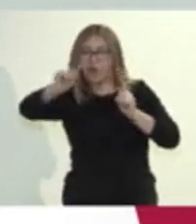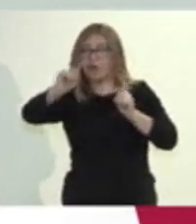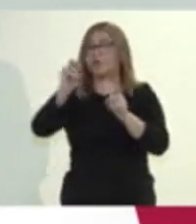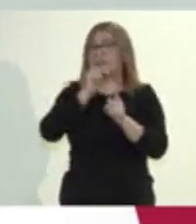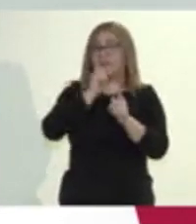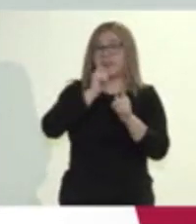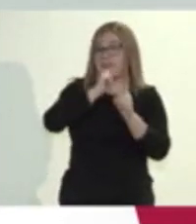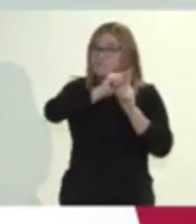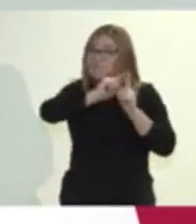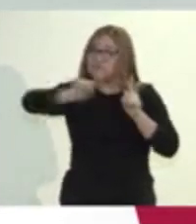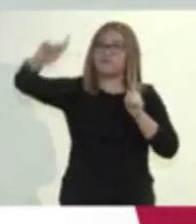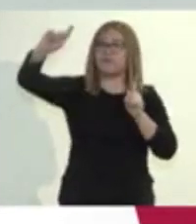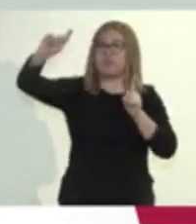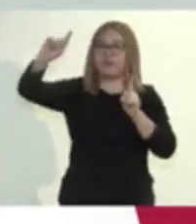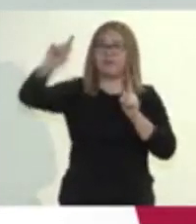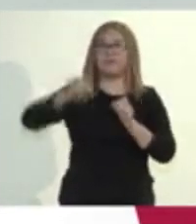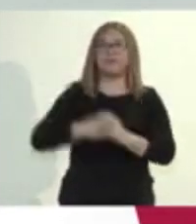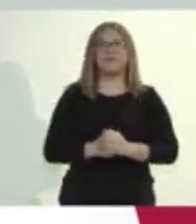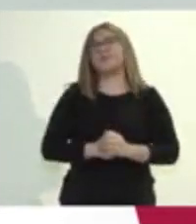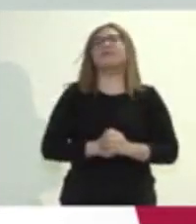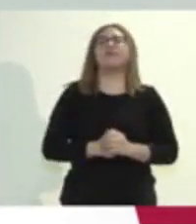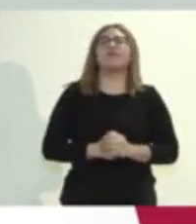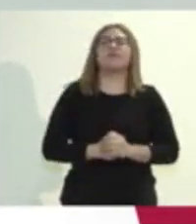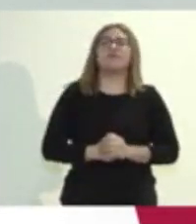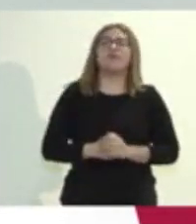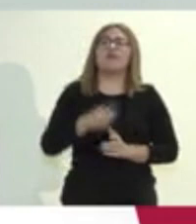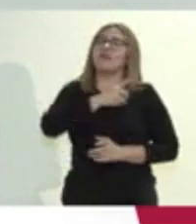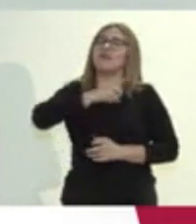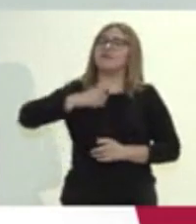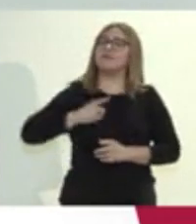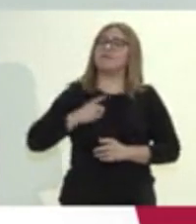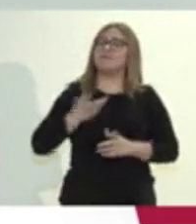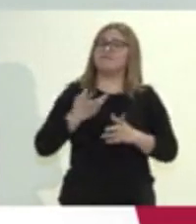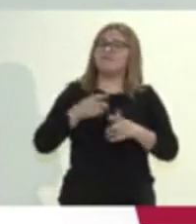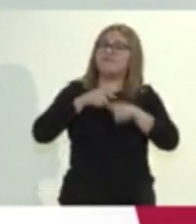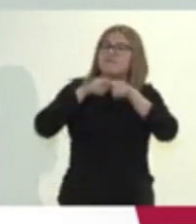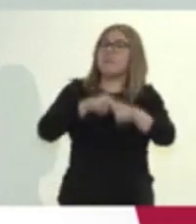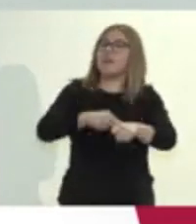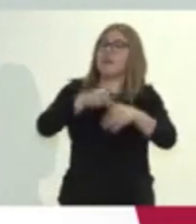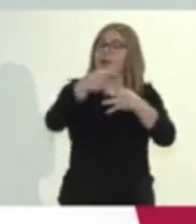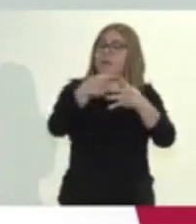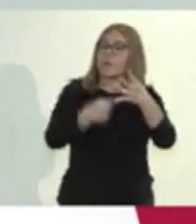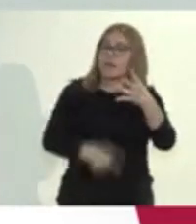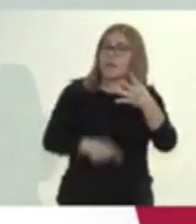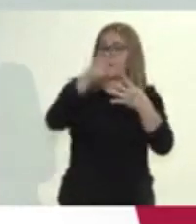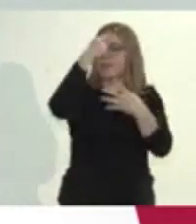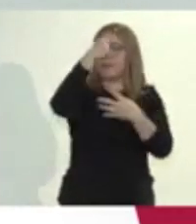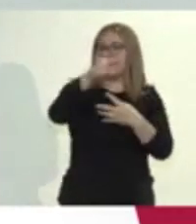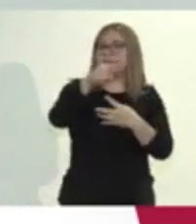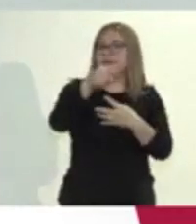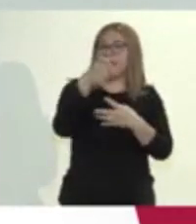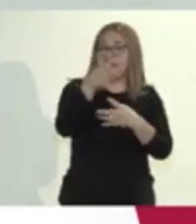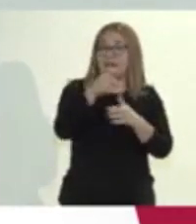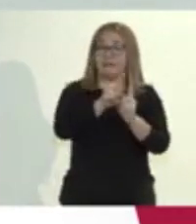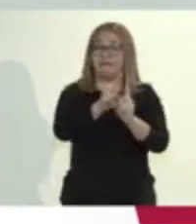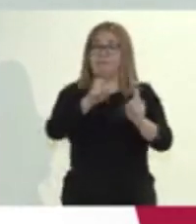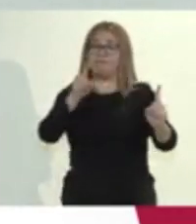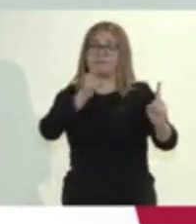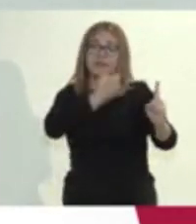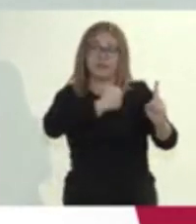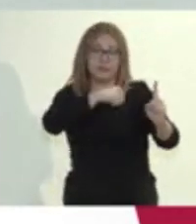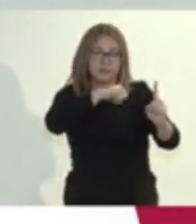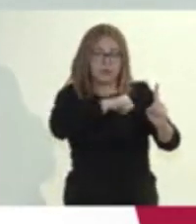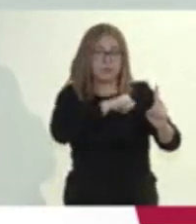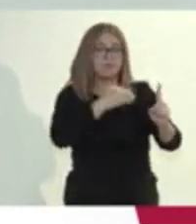centenas de casos, de no tomar estas medidas, de no contemplar ese distanciamiento social,